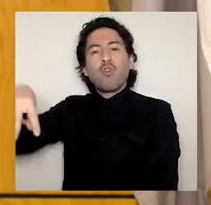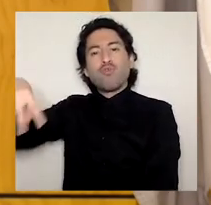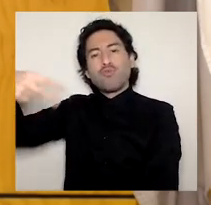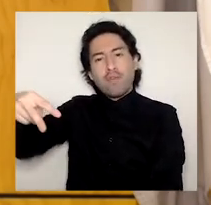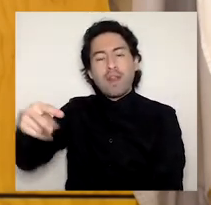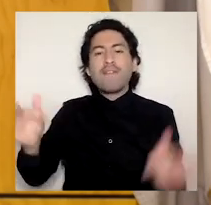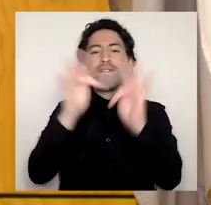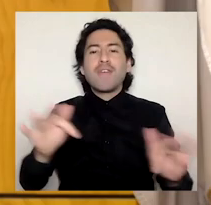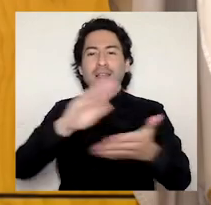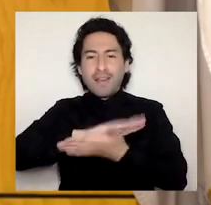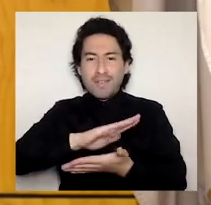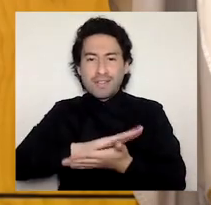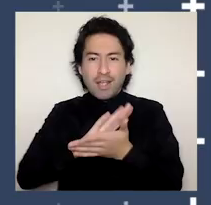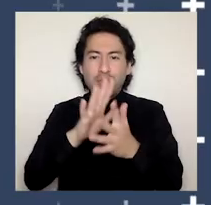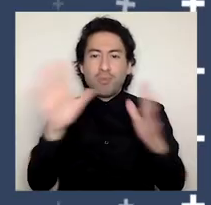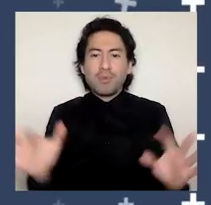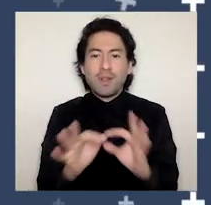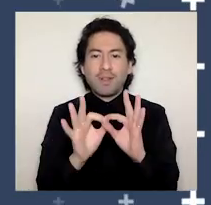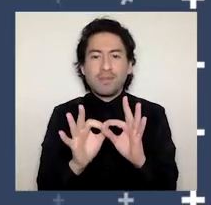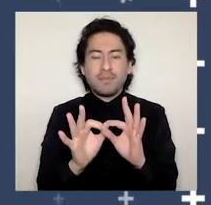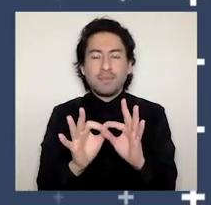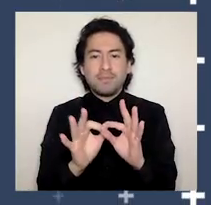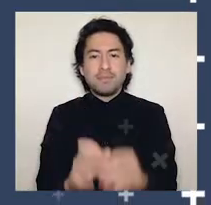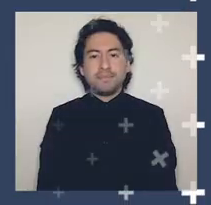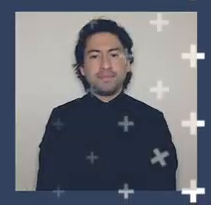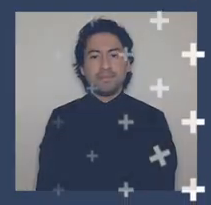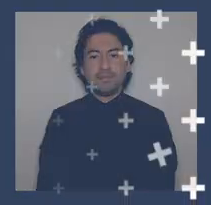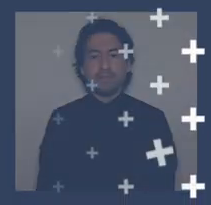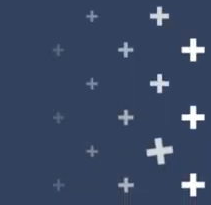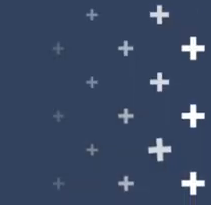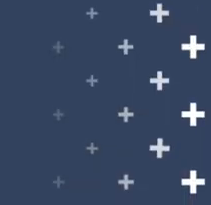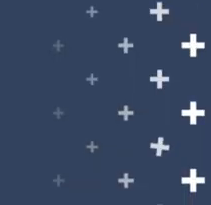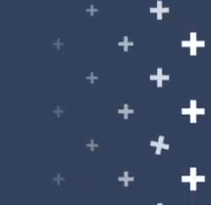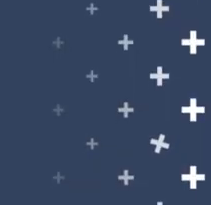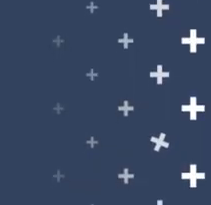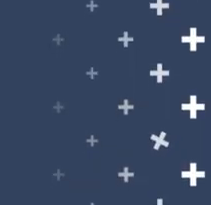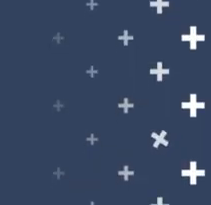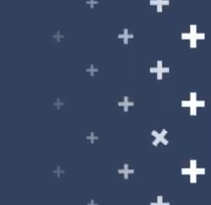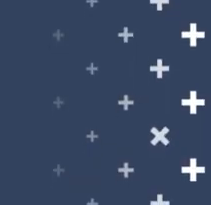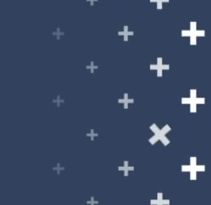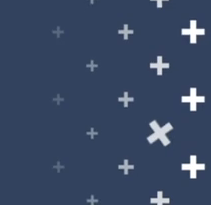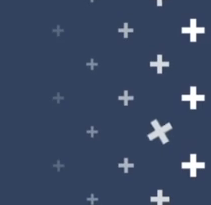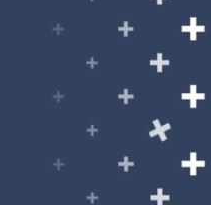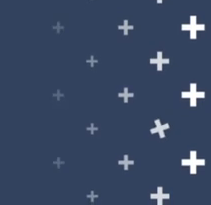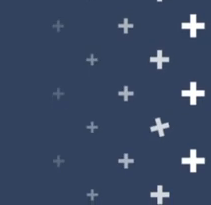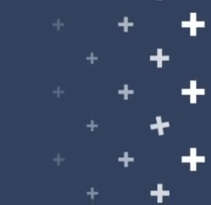aniversario Muchas gracias. Gracias. ¡Gracias! ¡Gracias!